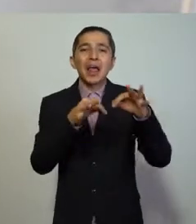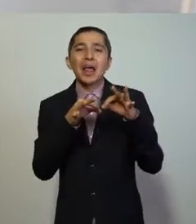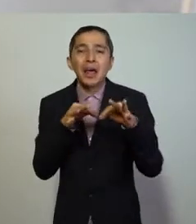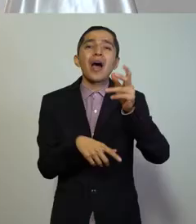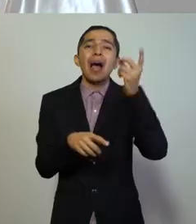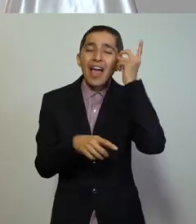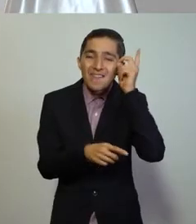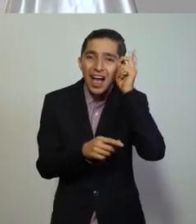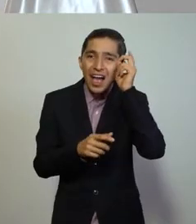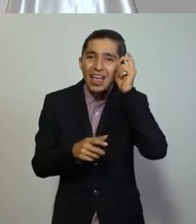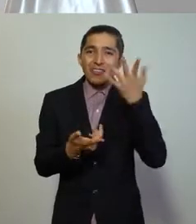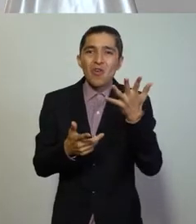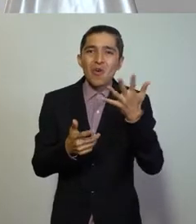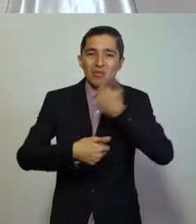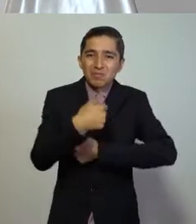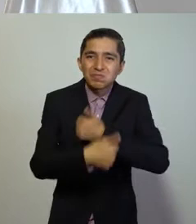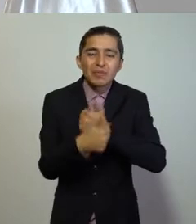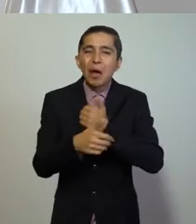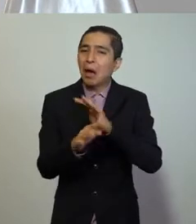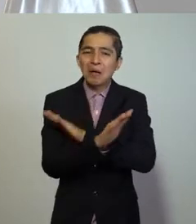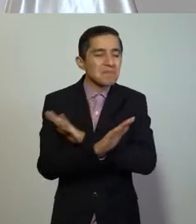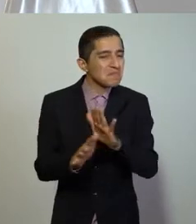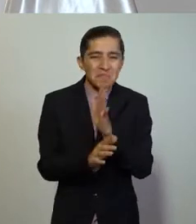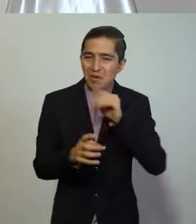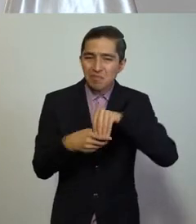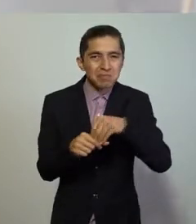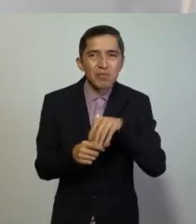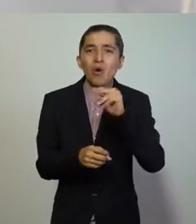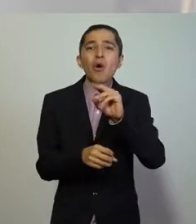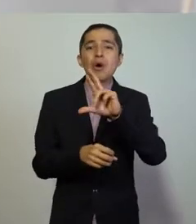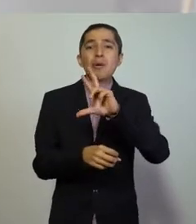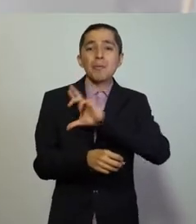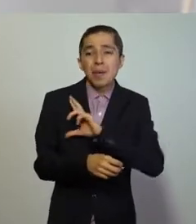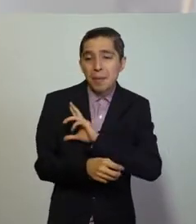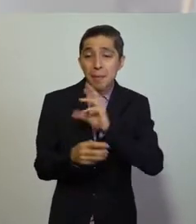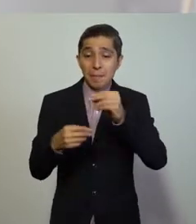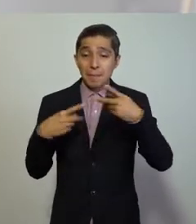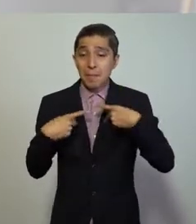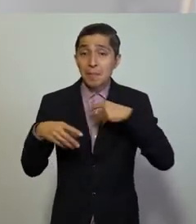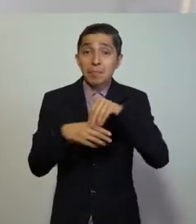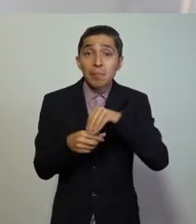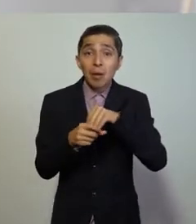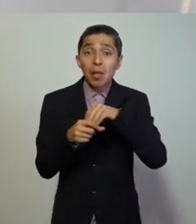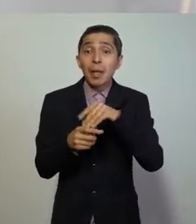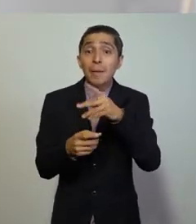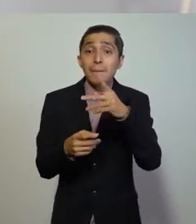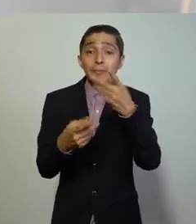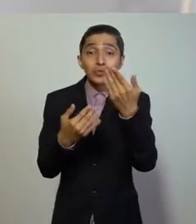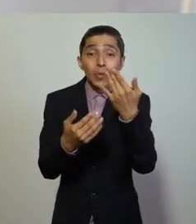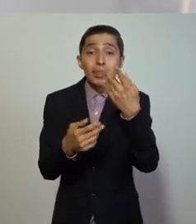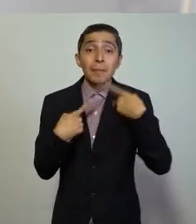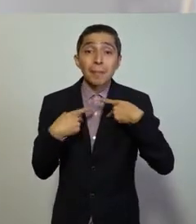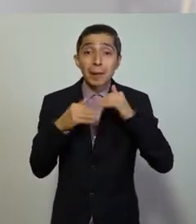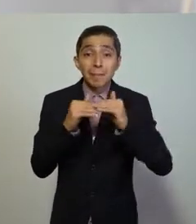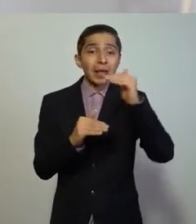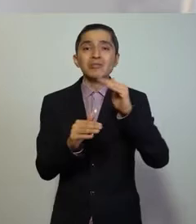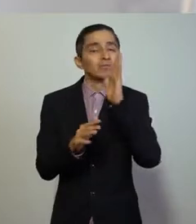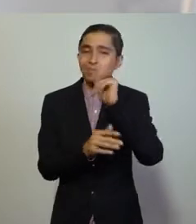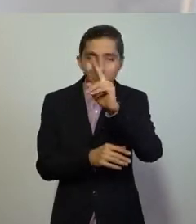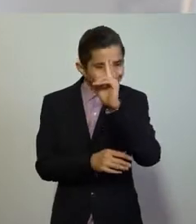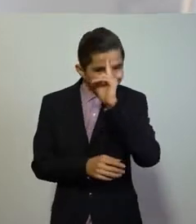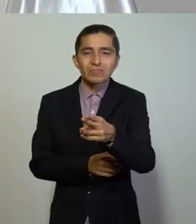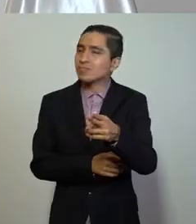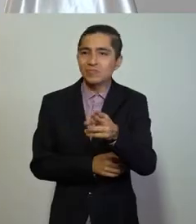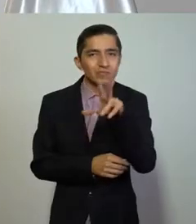escolares, así como eventos públicos y privados de más de 50 personas, quedan estrictamente